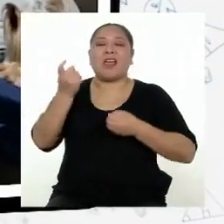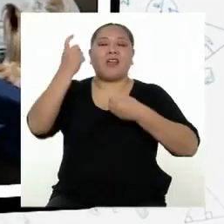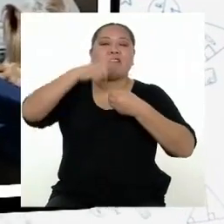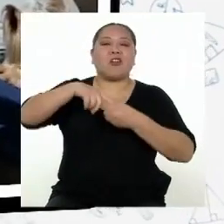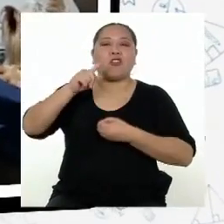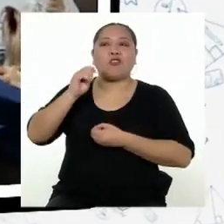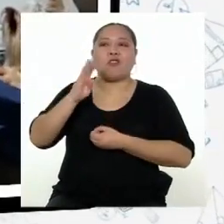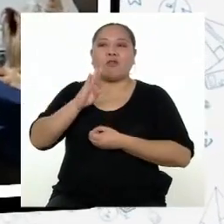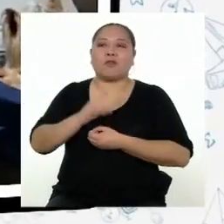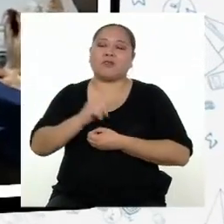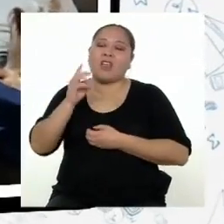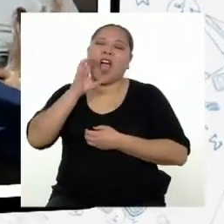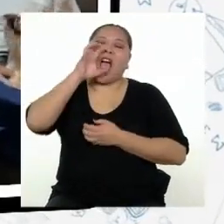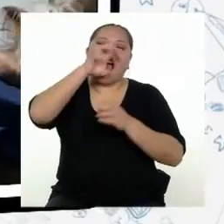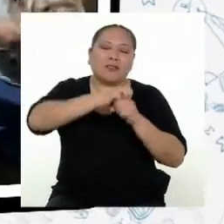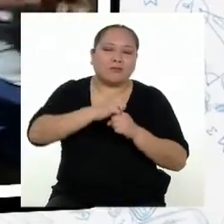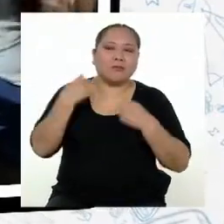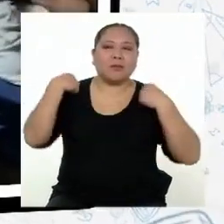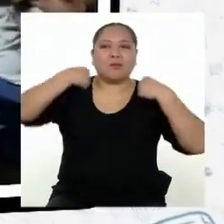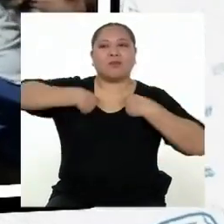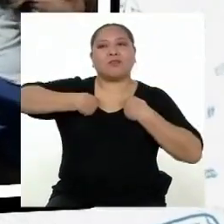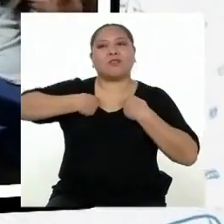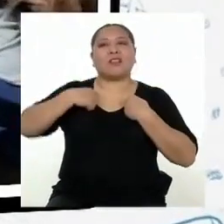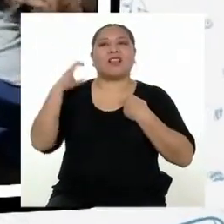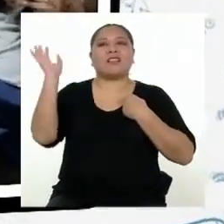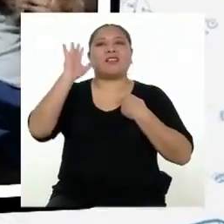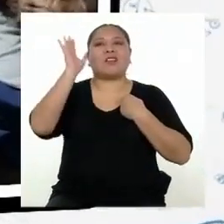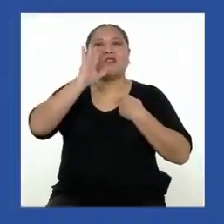siempre y cuando no se coma mi mochila. ¡Chao!